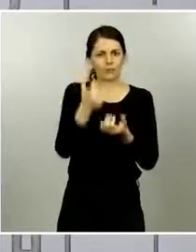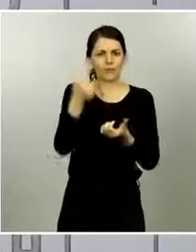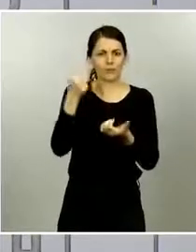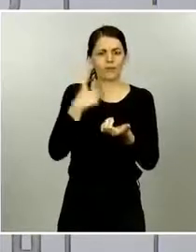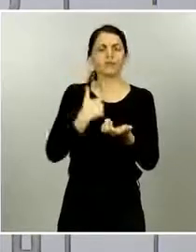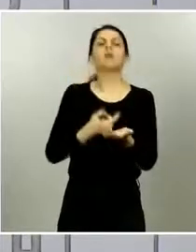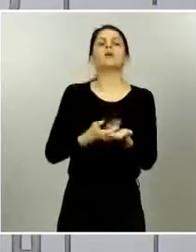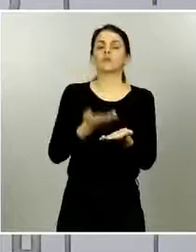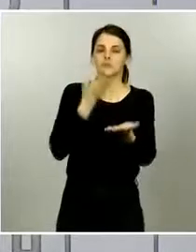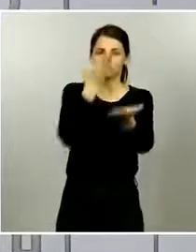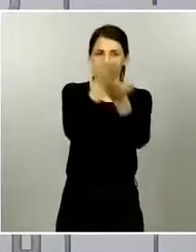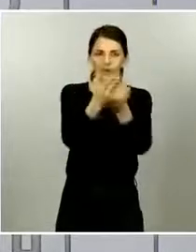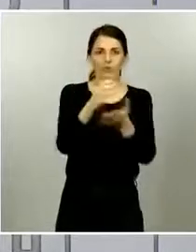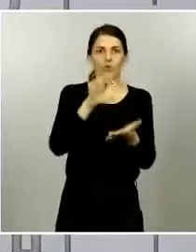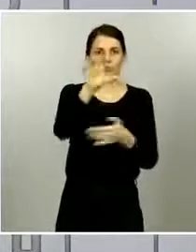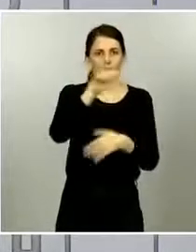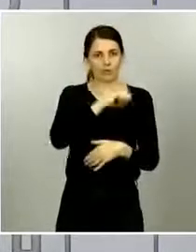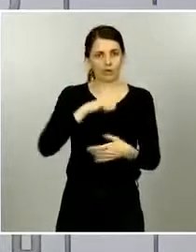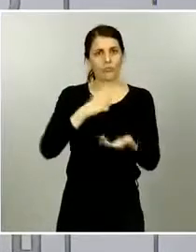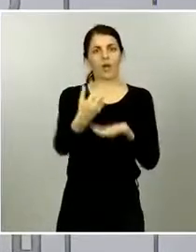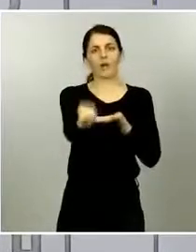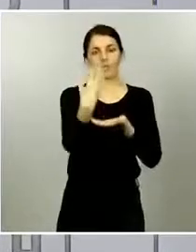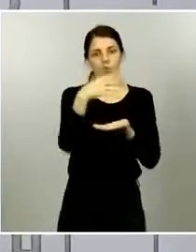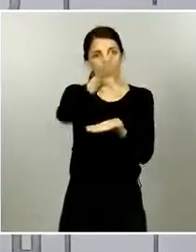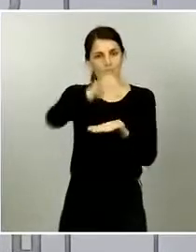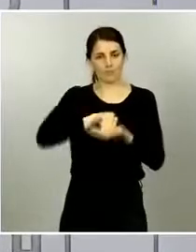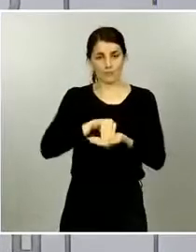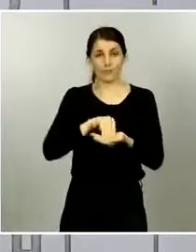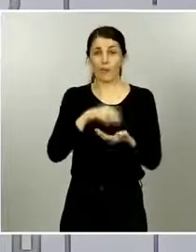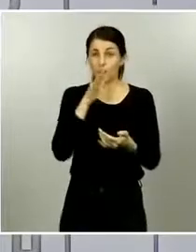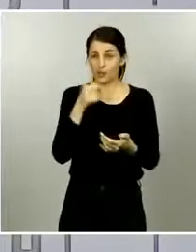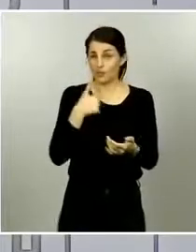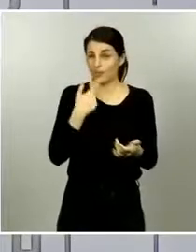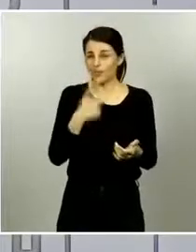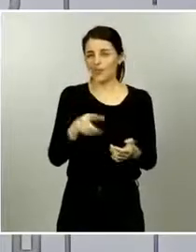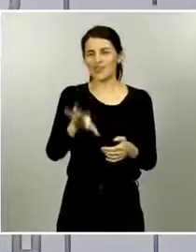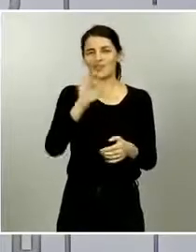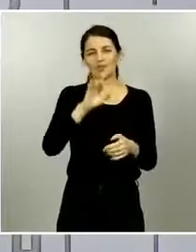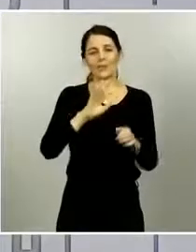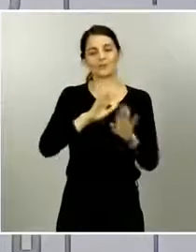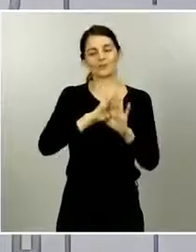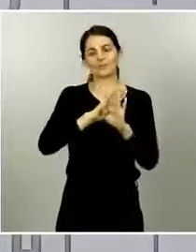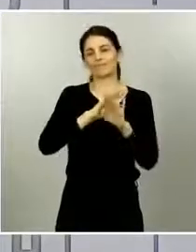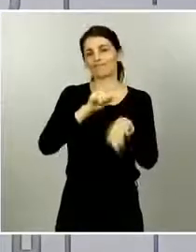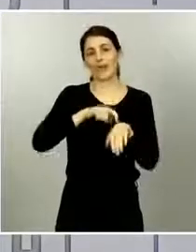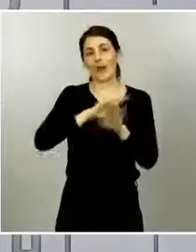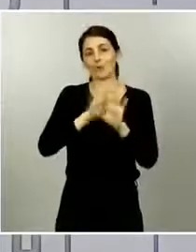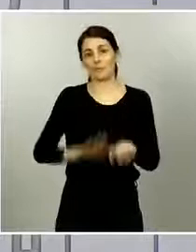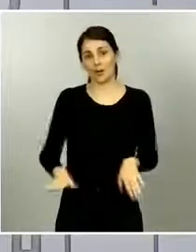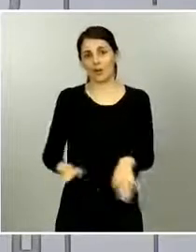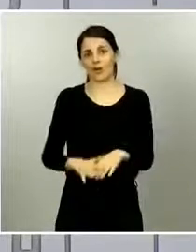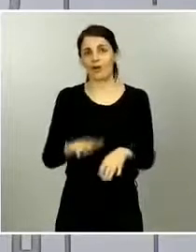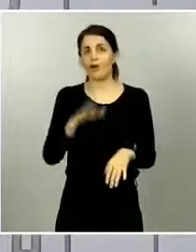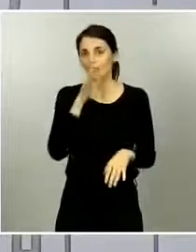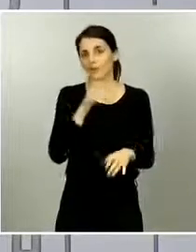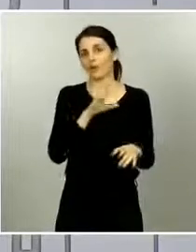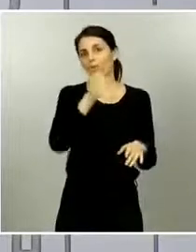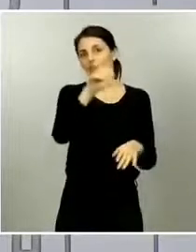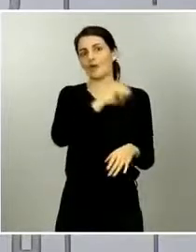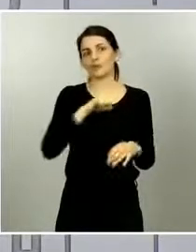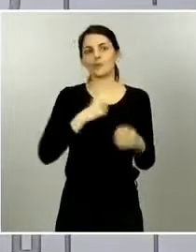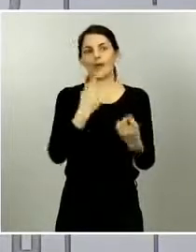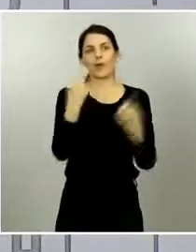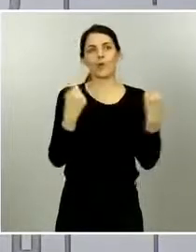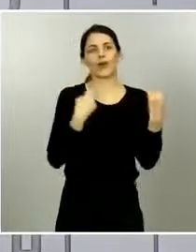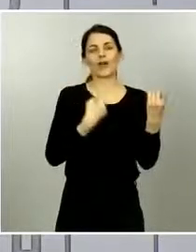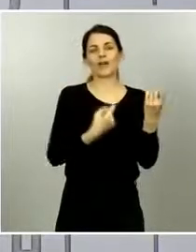que pueda haber dar tiempo suficiente para recabar la información que pueda despejarlas esto nos va a llevar a que la decisión va a ser en el último momento